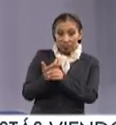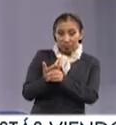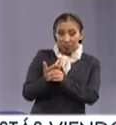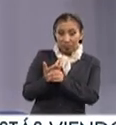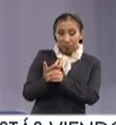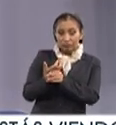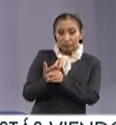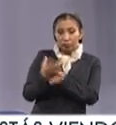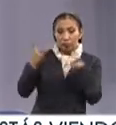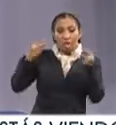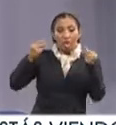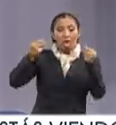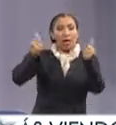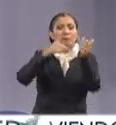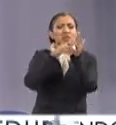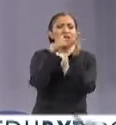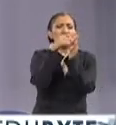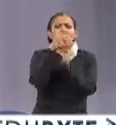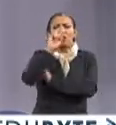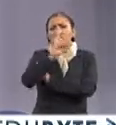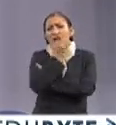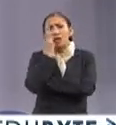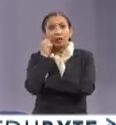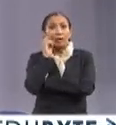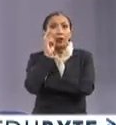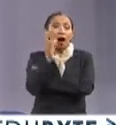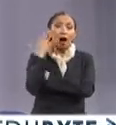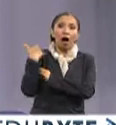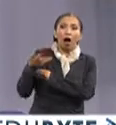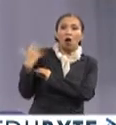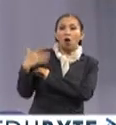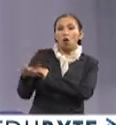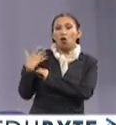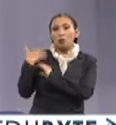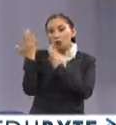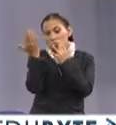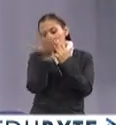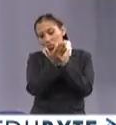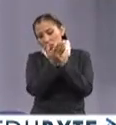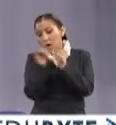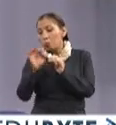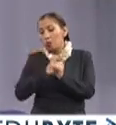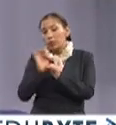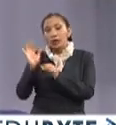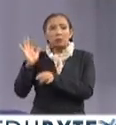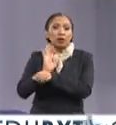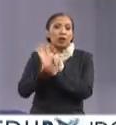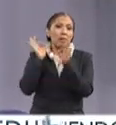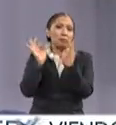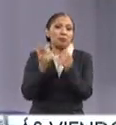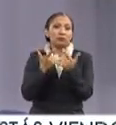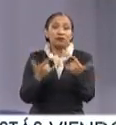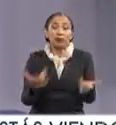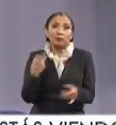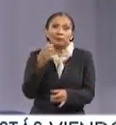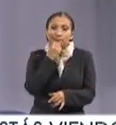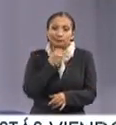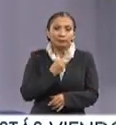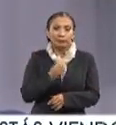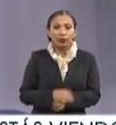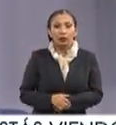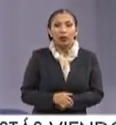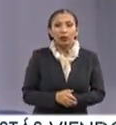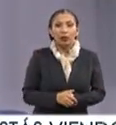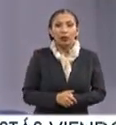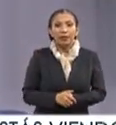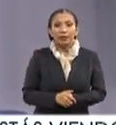que se gastan millones de dólares y uno dice, bueno, con la décima parte de esto se podría haber hecho una muy buena historia. Así es. Pero